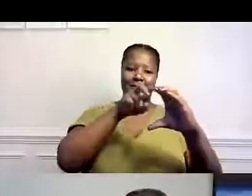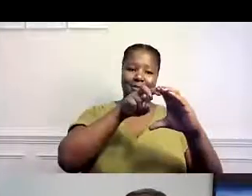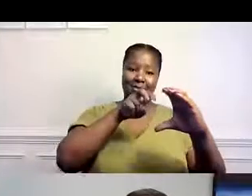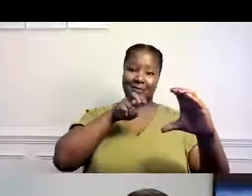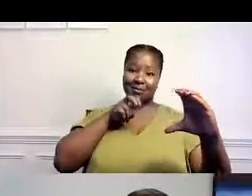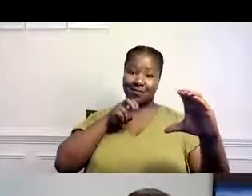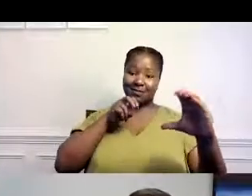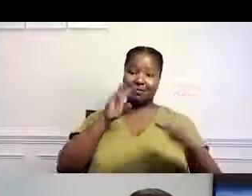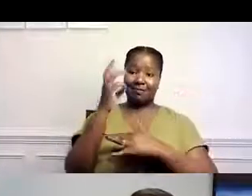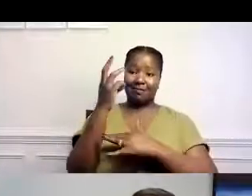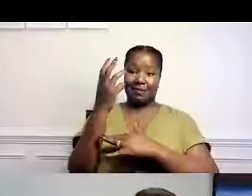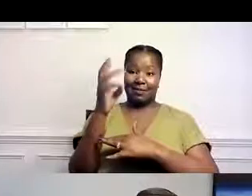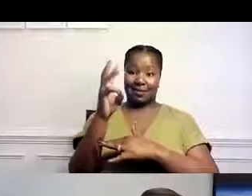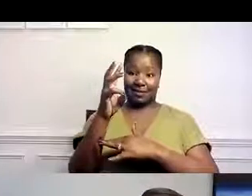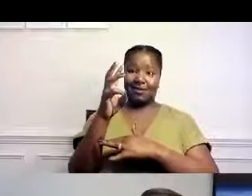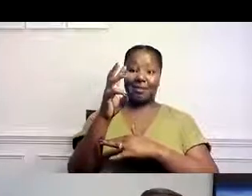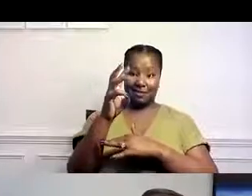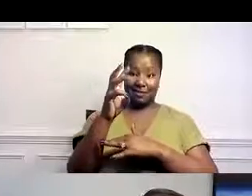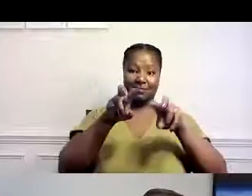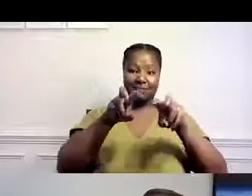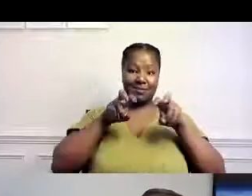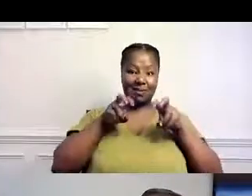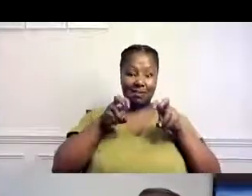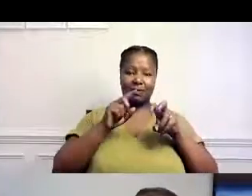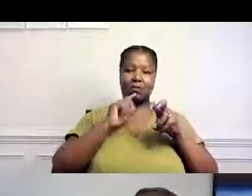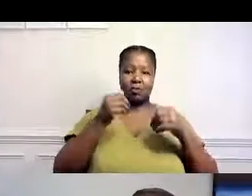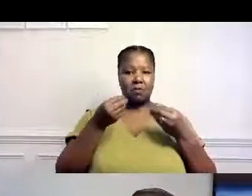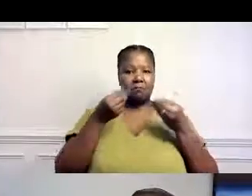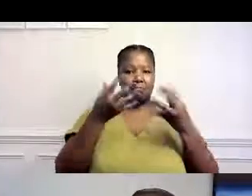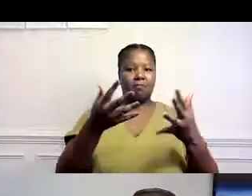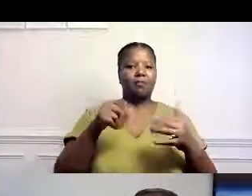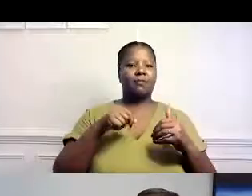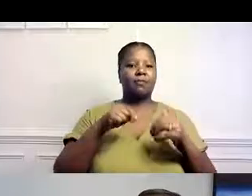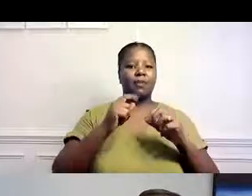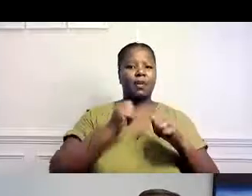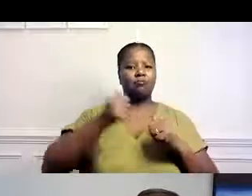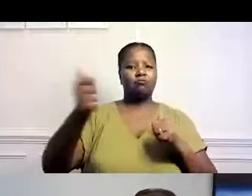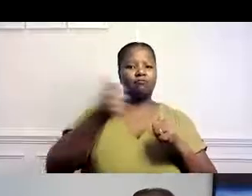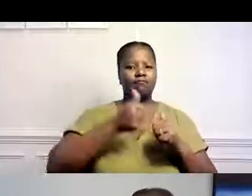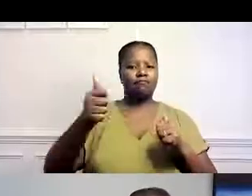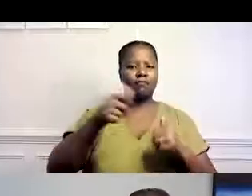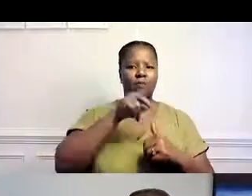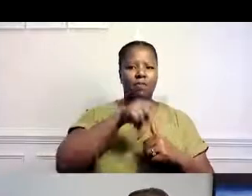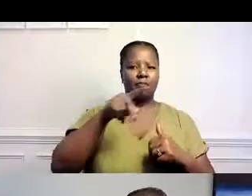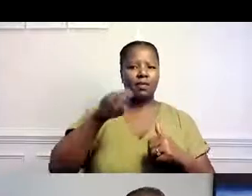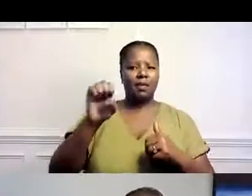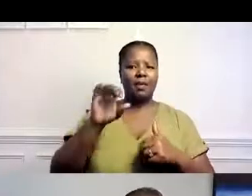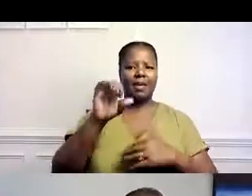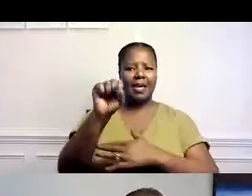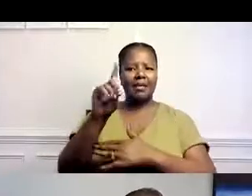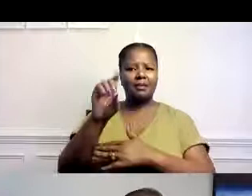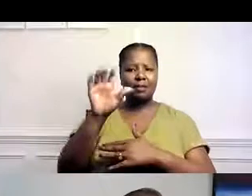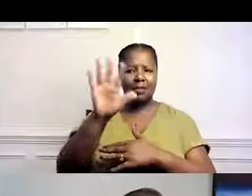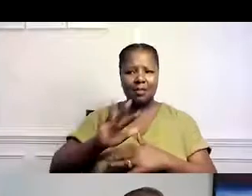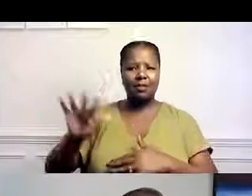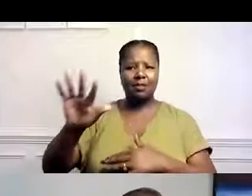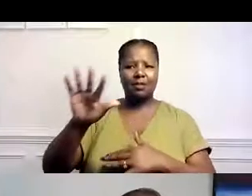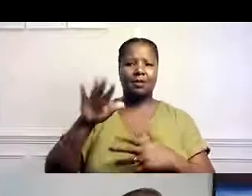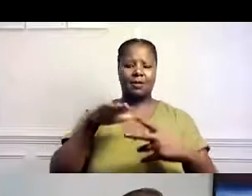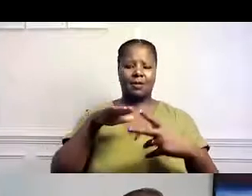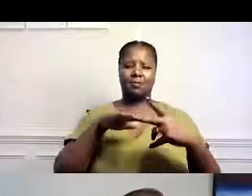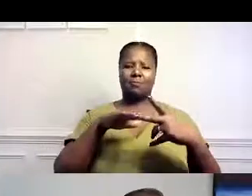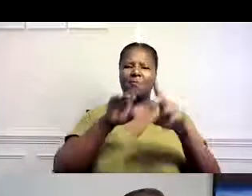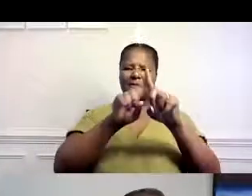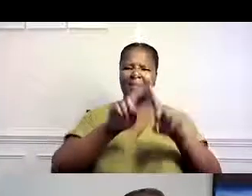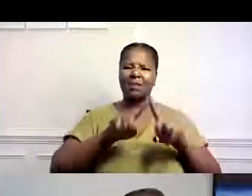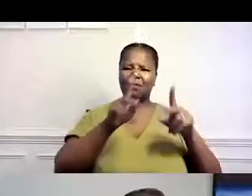una flota de vehículos. Y tuvimos vehículos para poder hacer transporte para